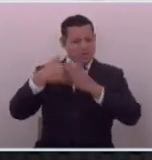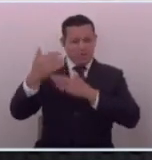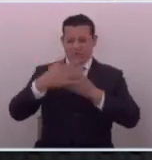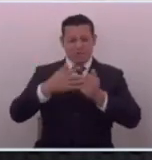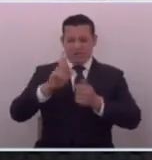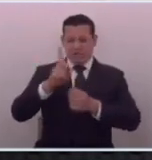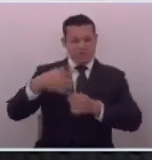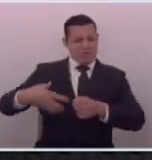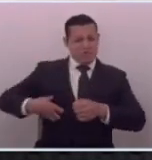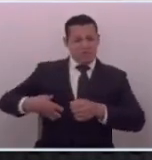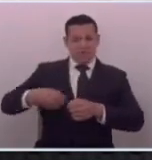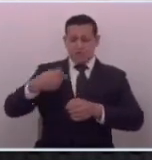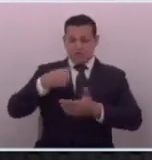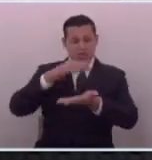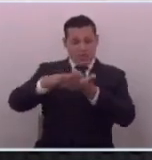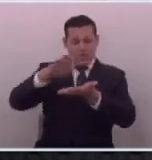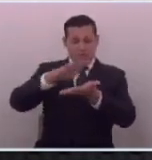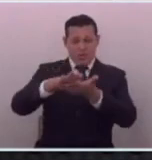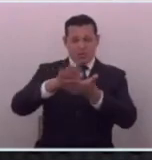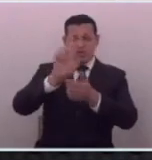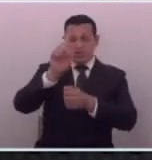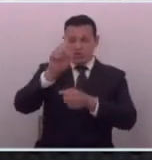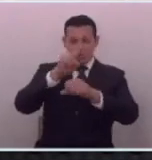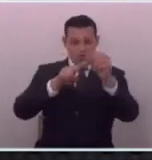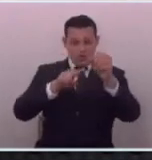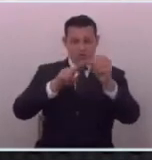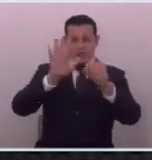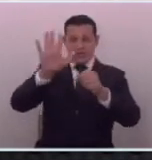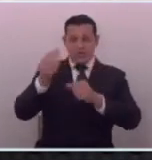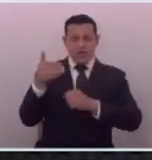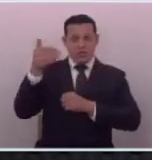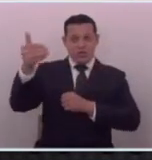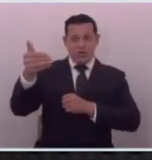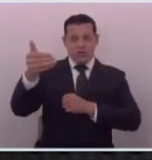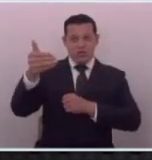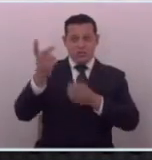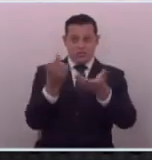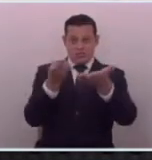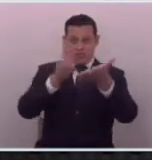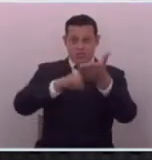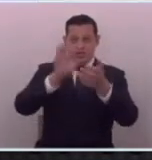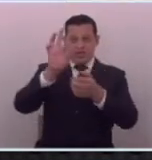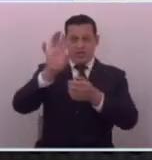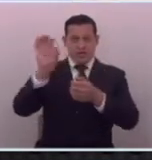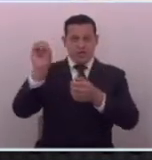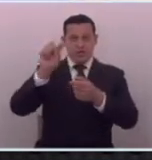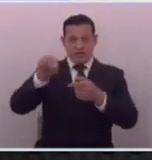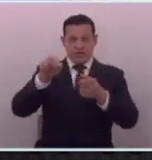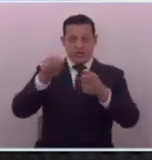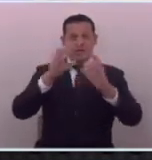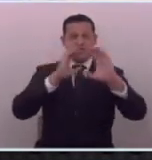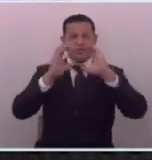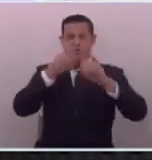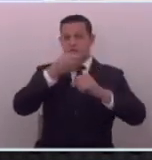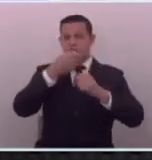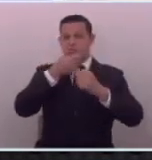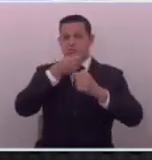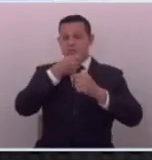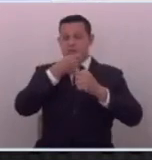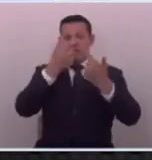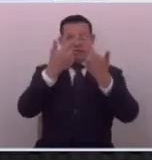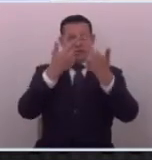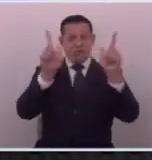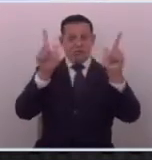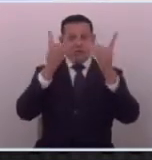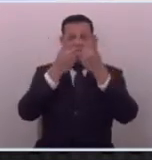nunca cobré ni un dólar en cinco años por estar en el faro ni un dólar eso es periodismo independiente no los sueldos de tres